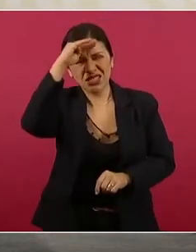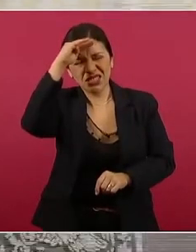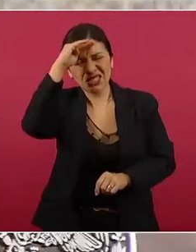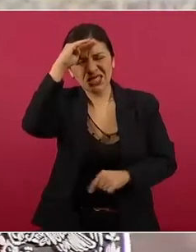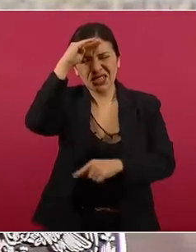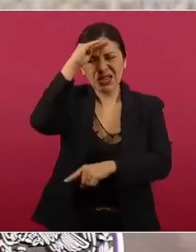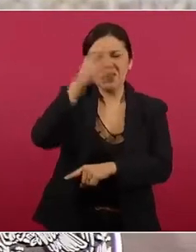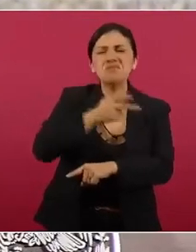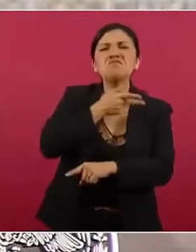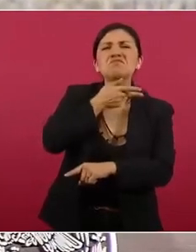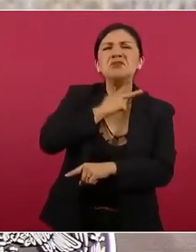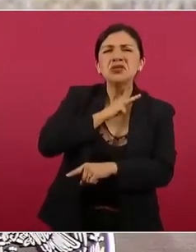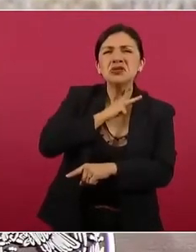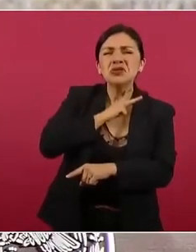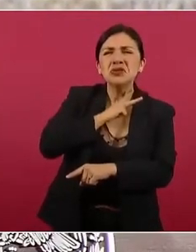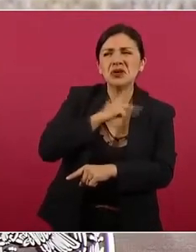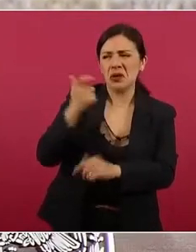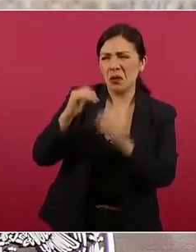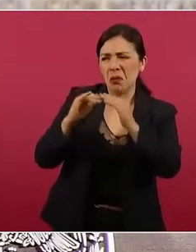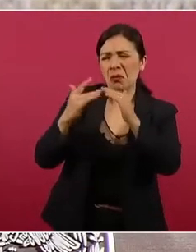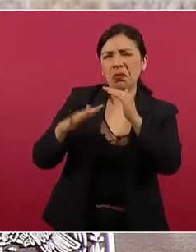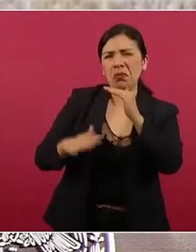no iba a tener precio,